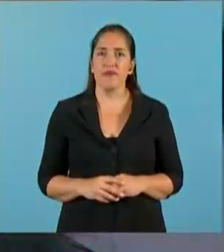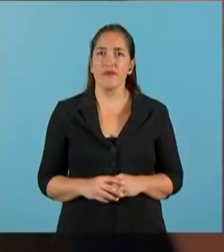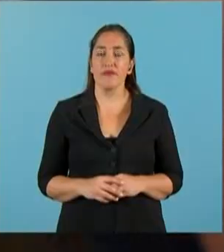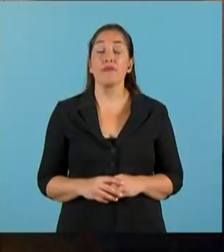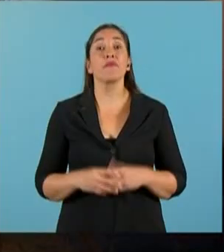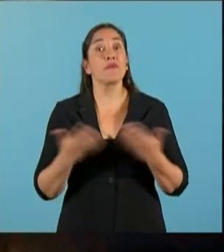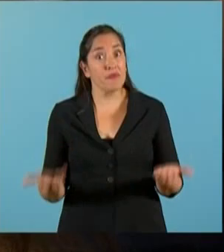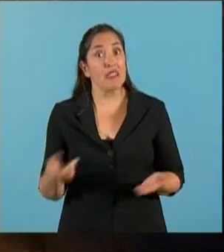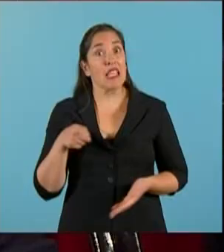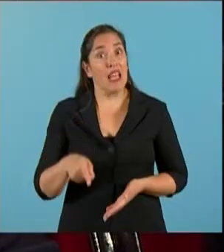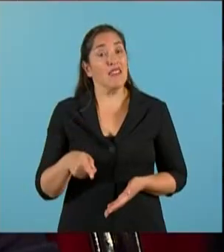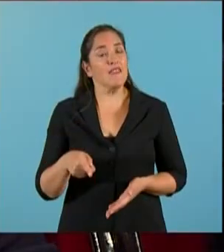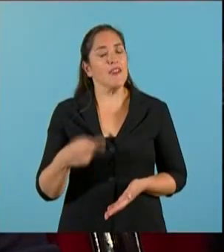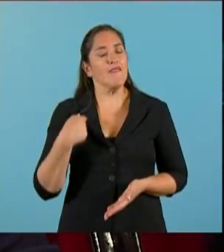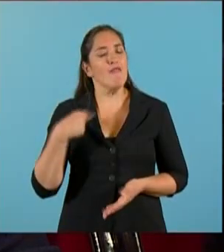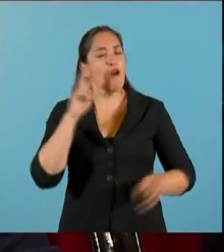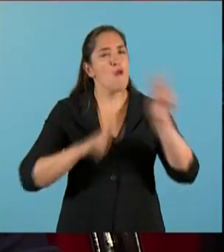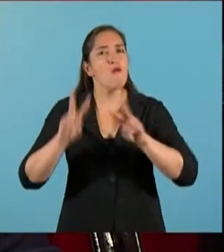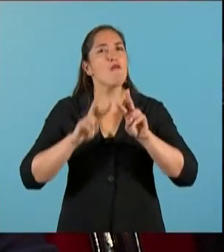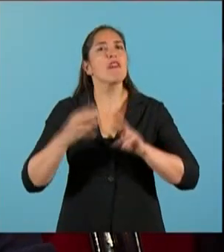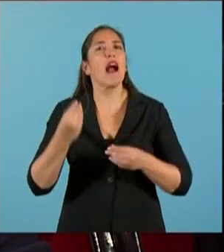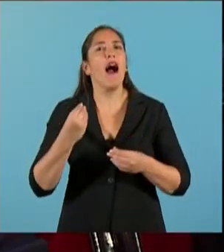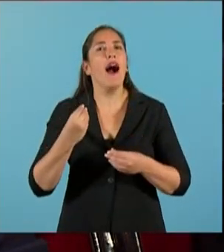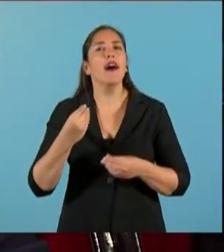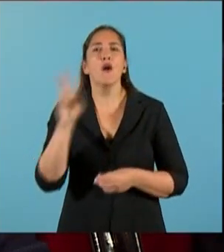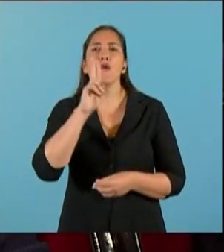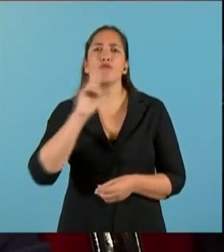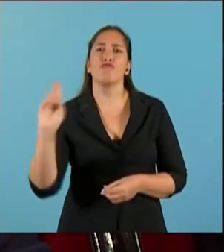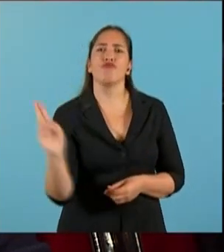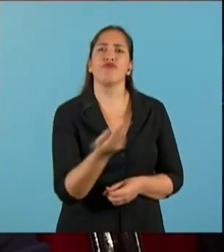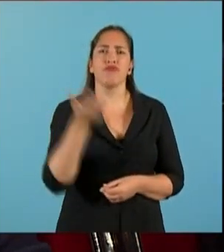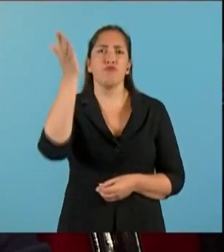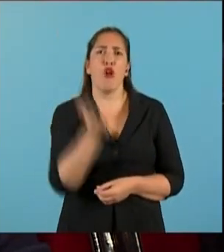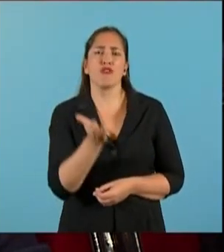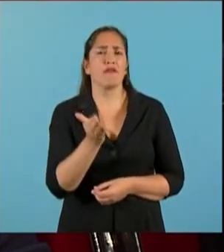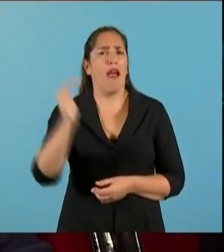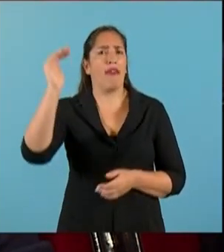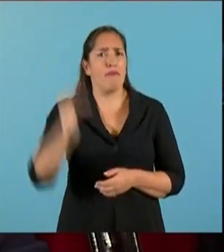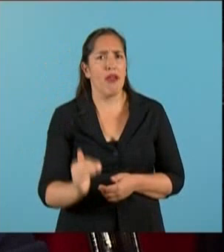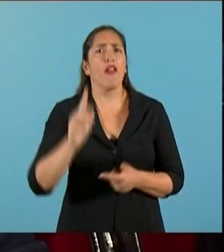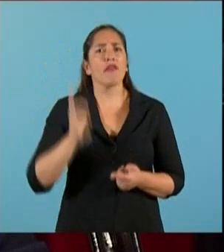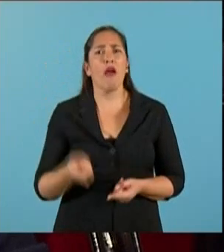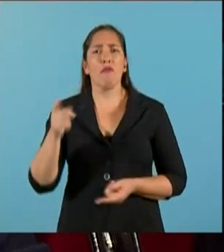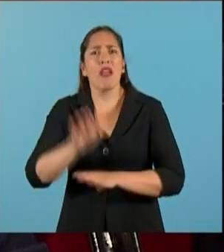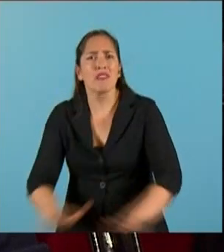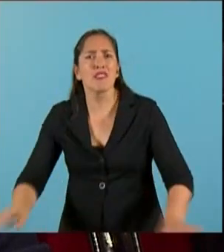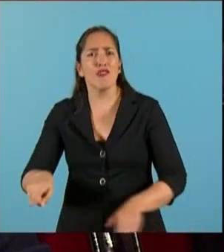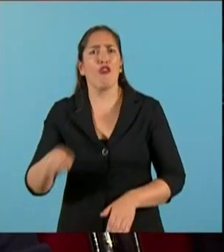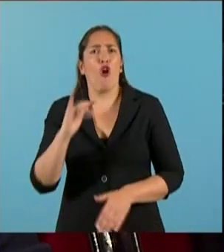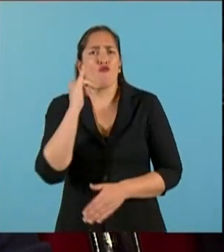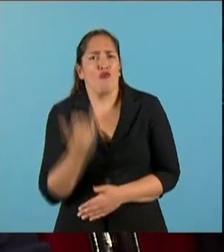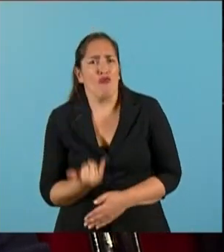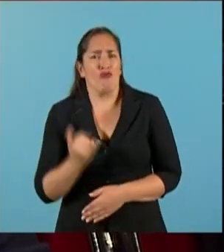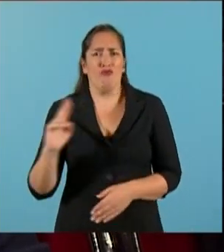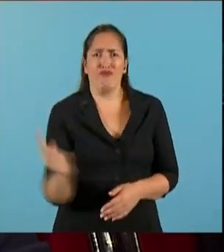Por esa vía queremos reducir significativamente la tasa de mortalidad y desnutrición, proteger los vínculos tempranos,